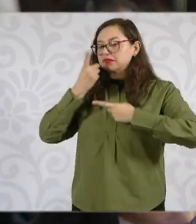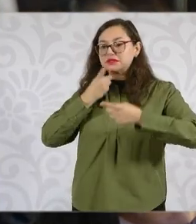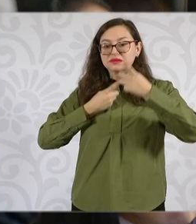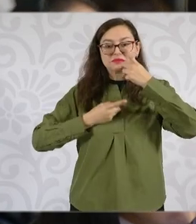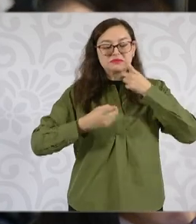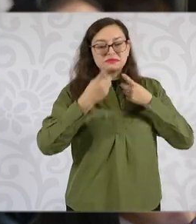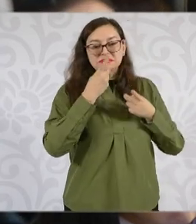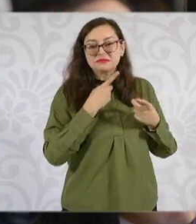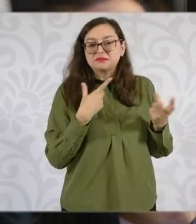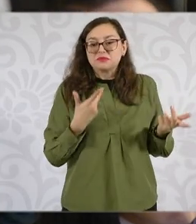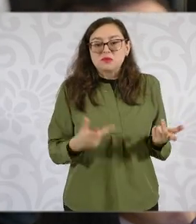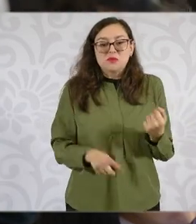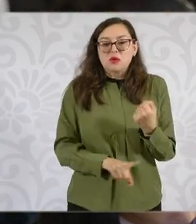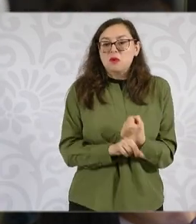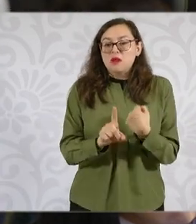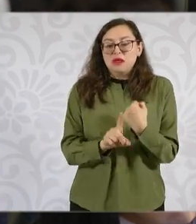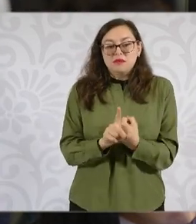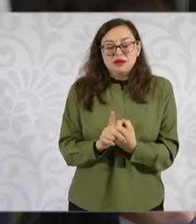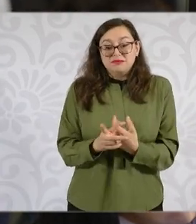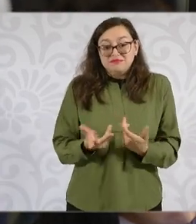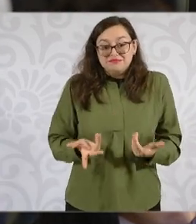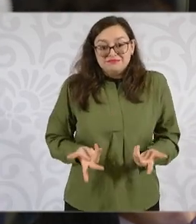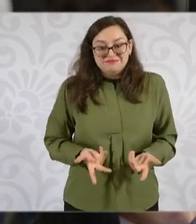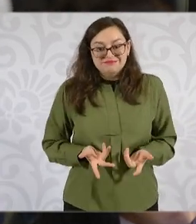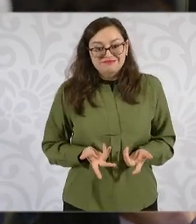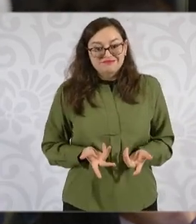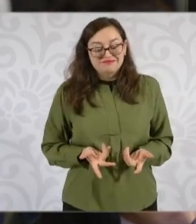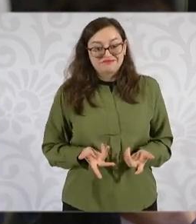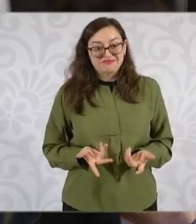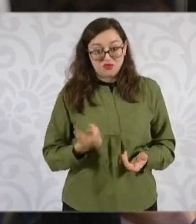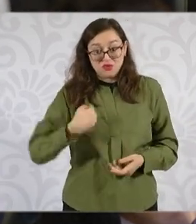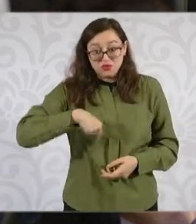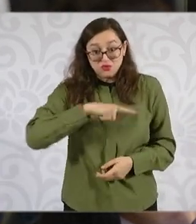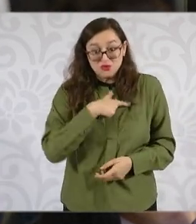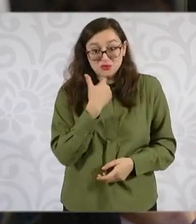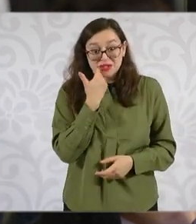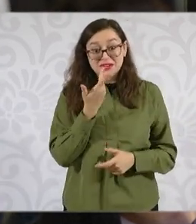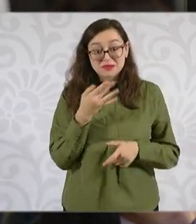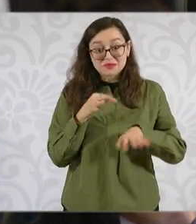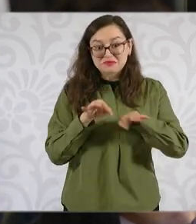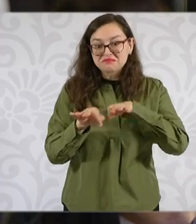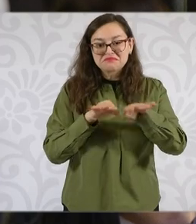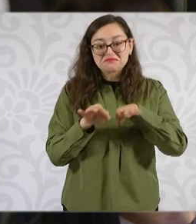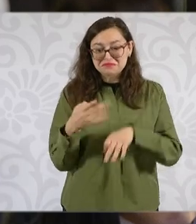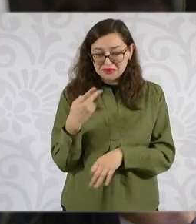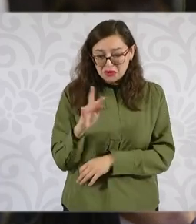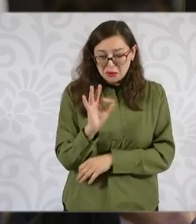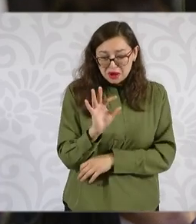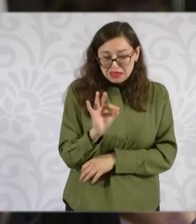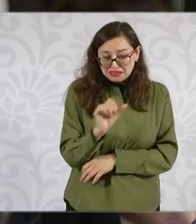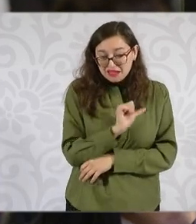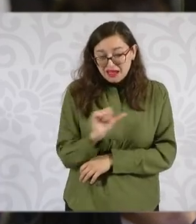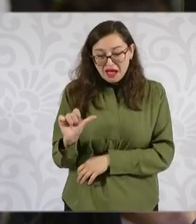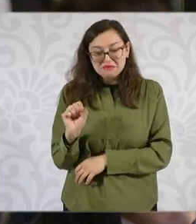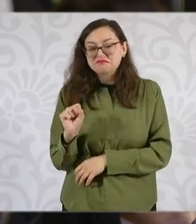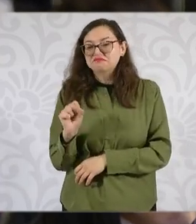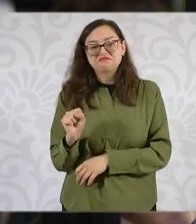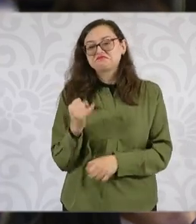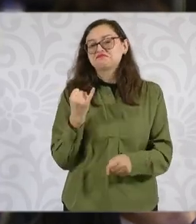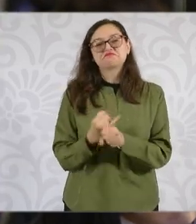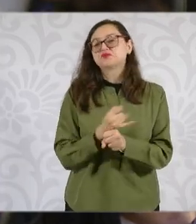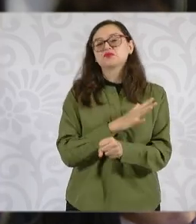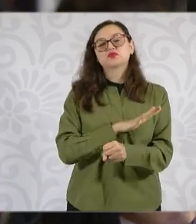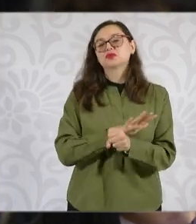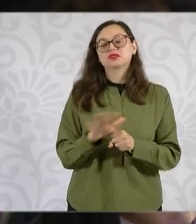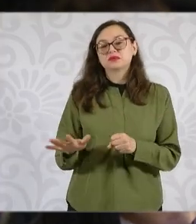con las empresas, pues porque dicen, nosotros queremos laborar, pero ya no nos aceptan, y